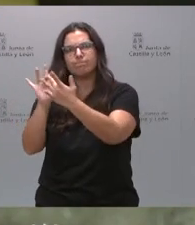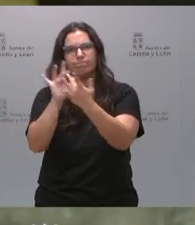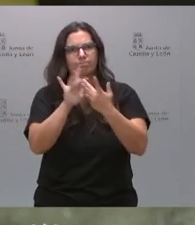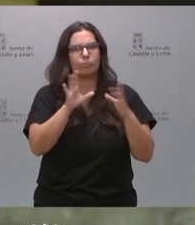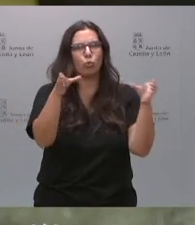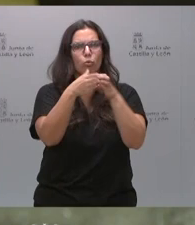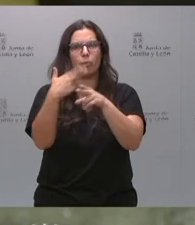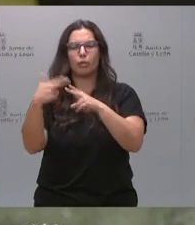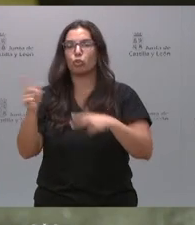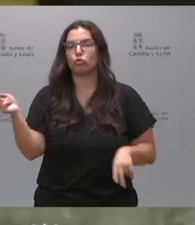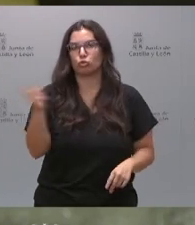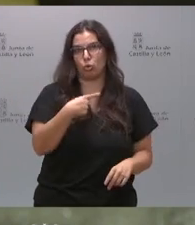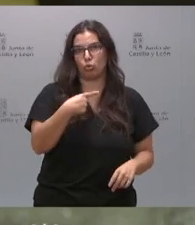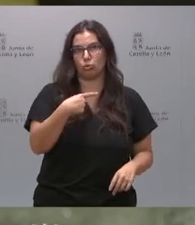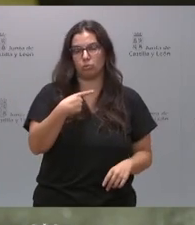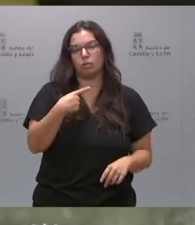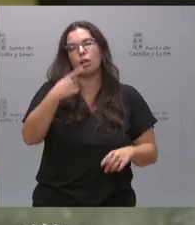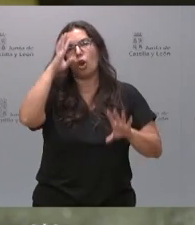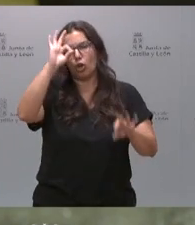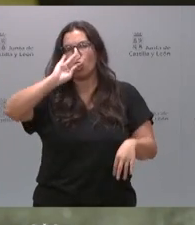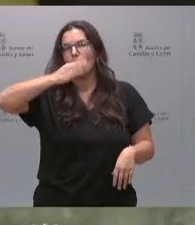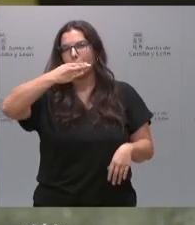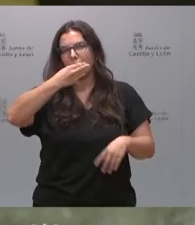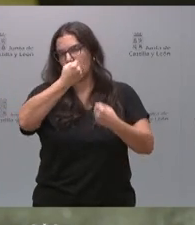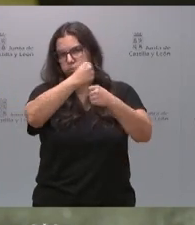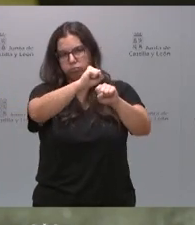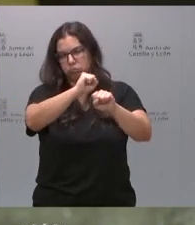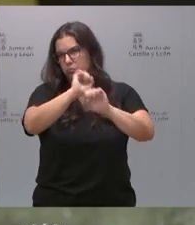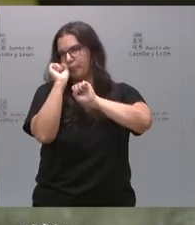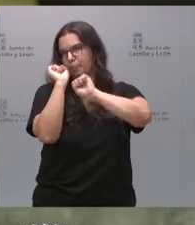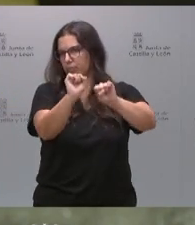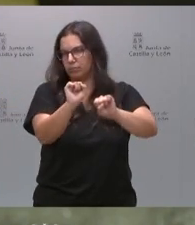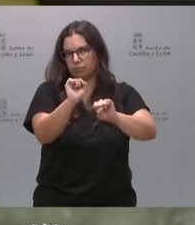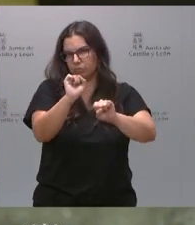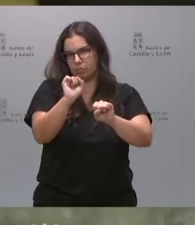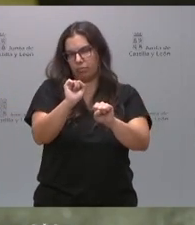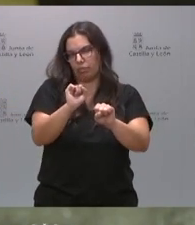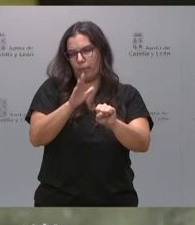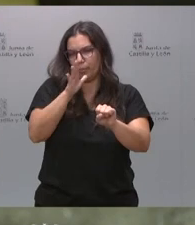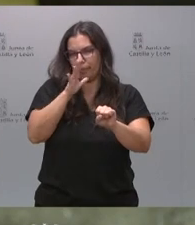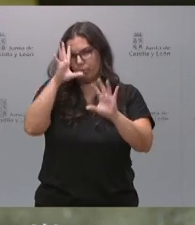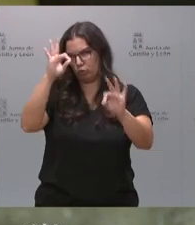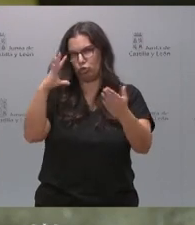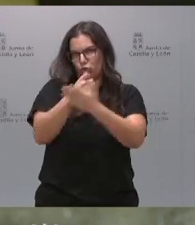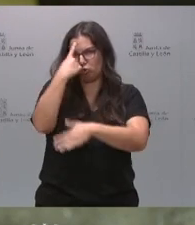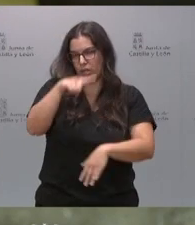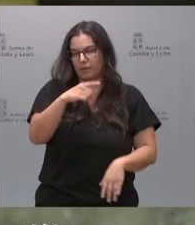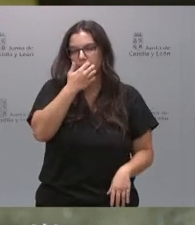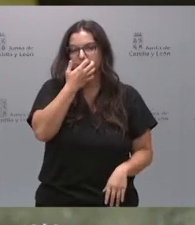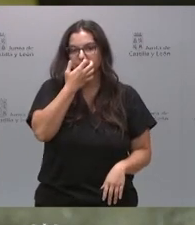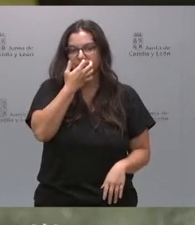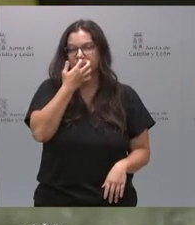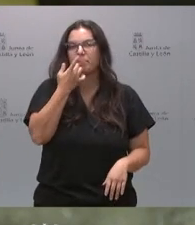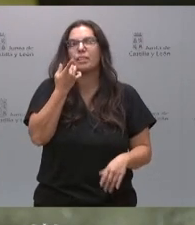políticas, lógicamente excluyendo Bildu por razones y motivos que están en la cabeza y en la mente de todos. Y eso no quiere decir